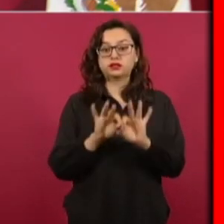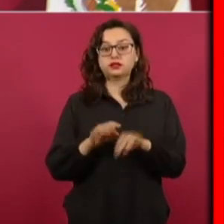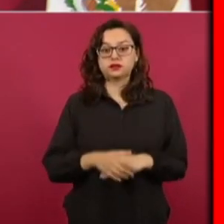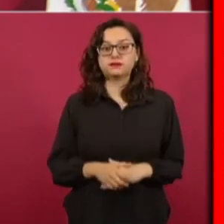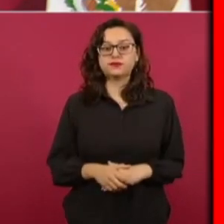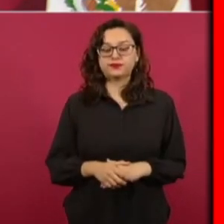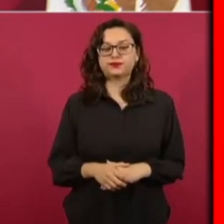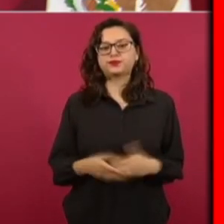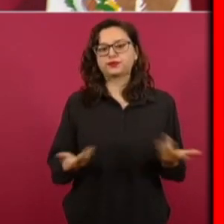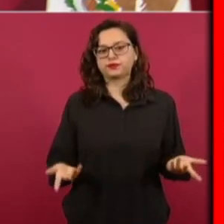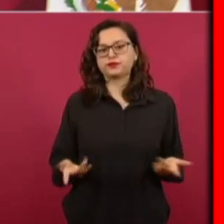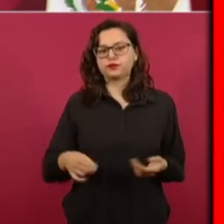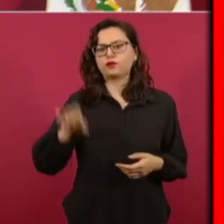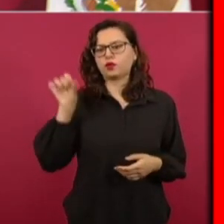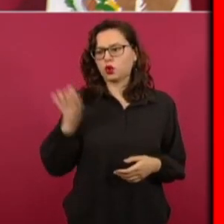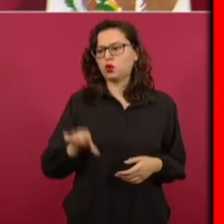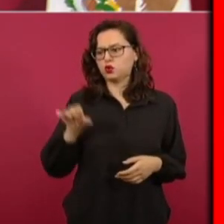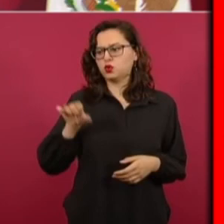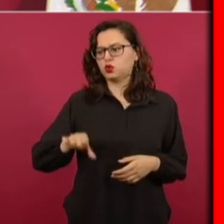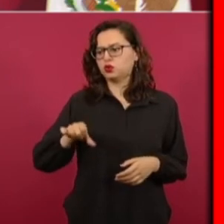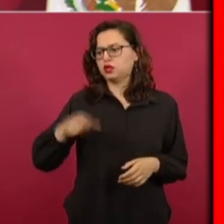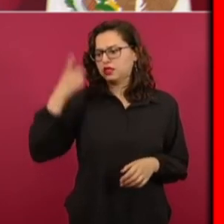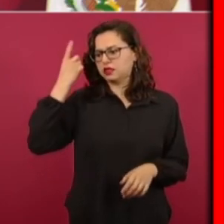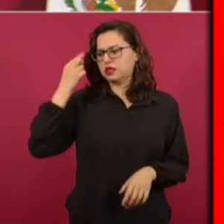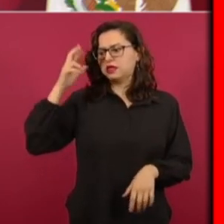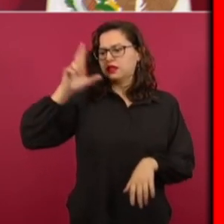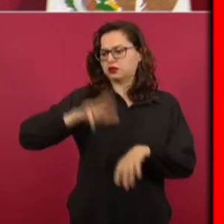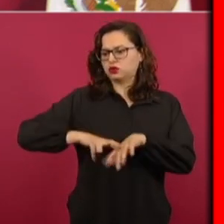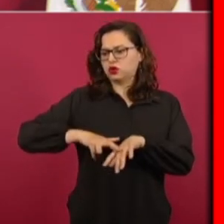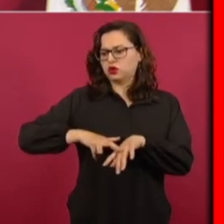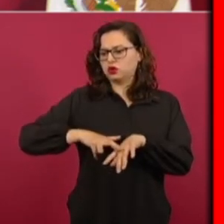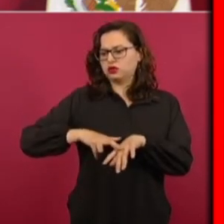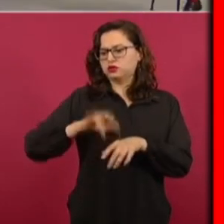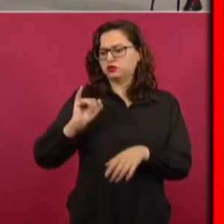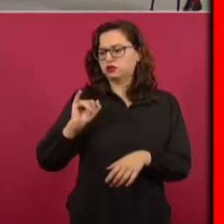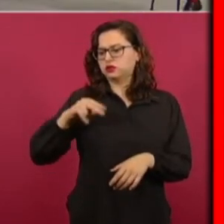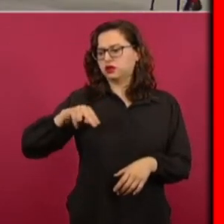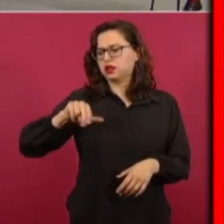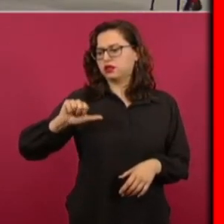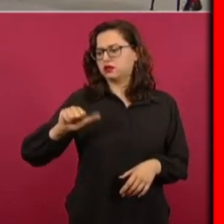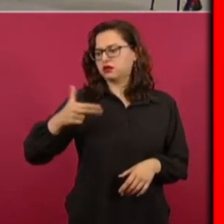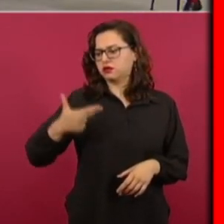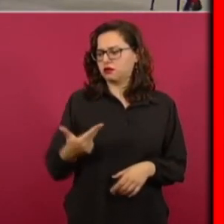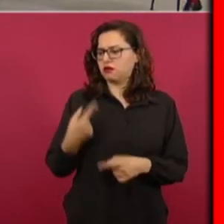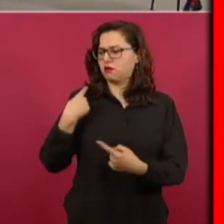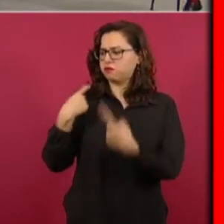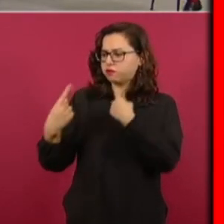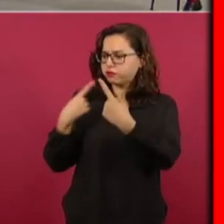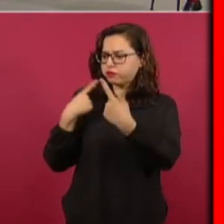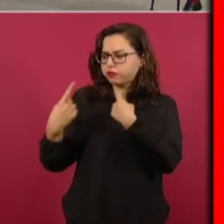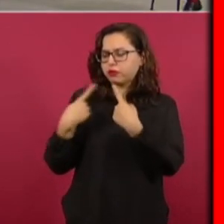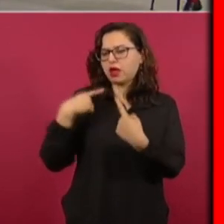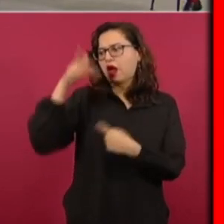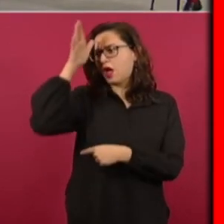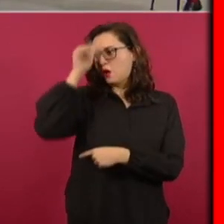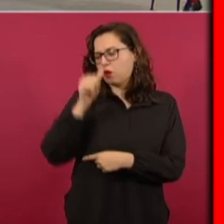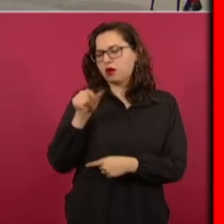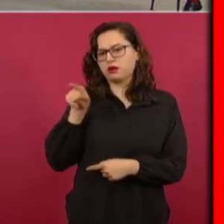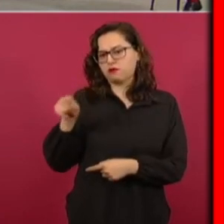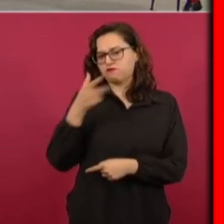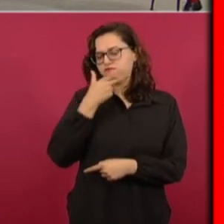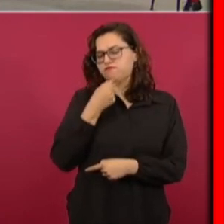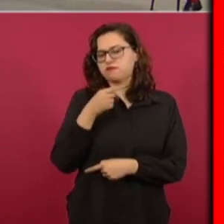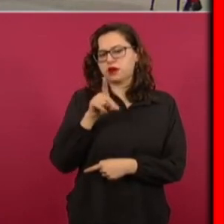del instituto nacional de antropología e historia con Diego Prieto